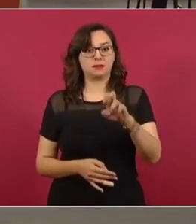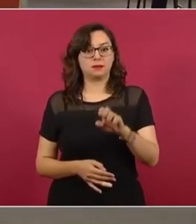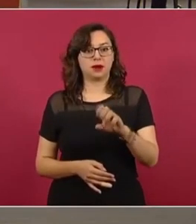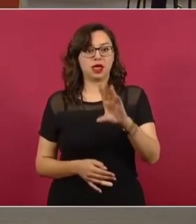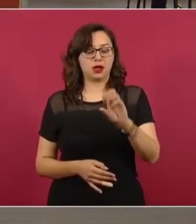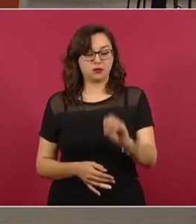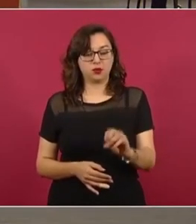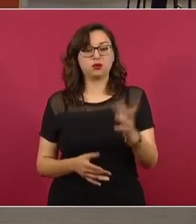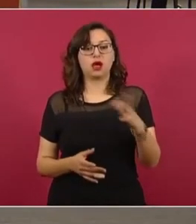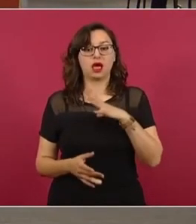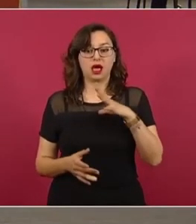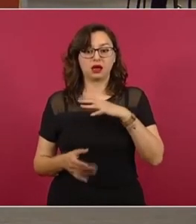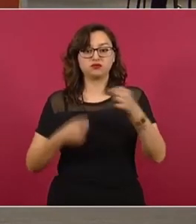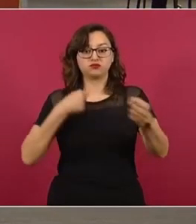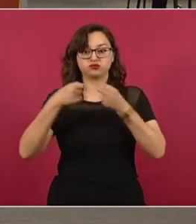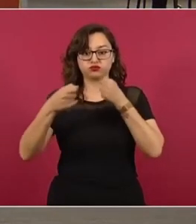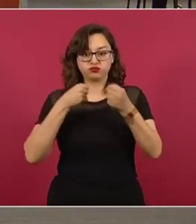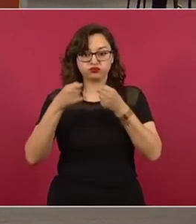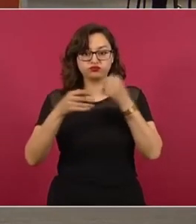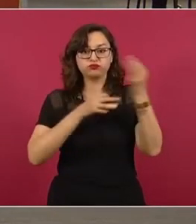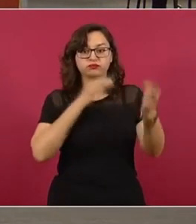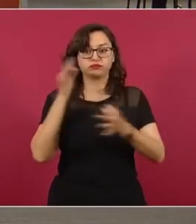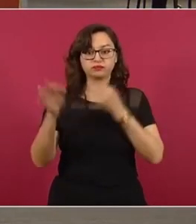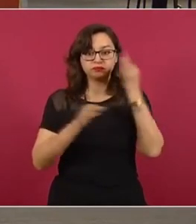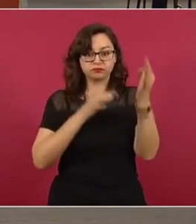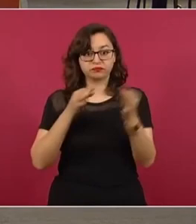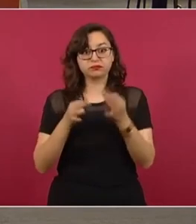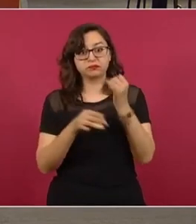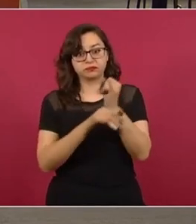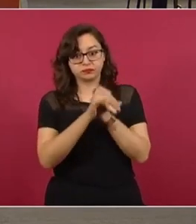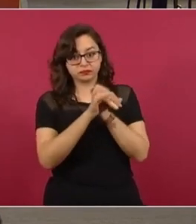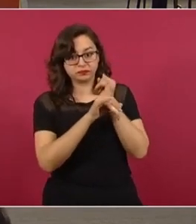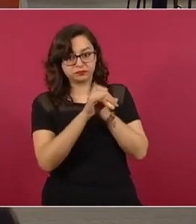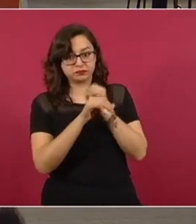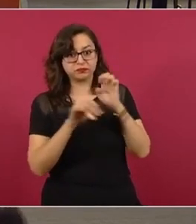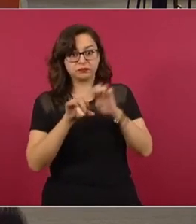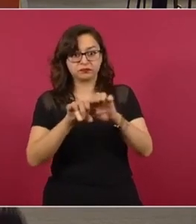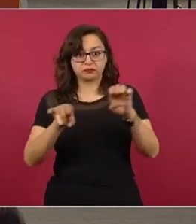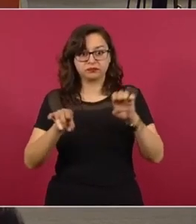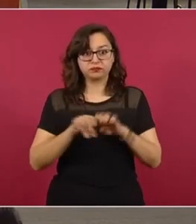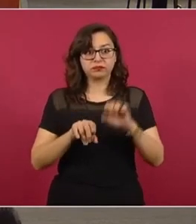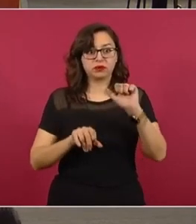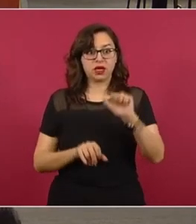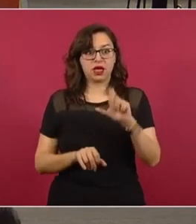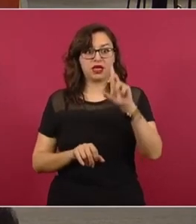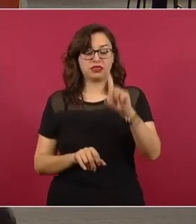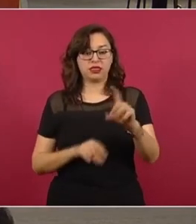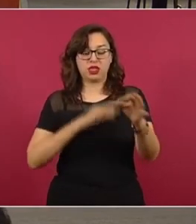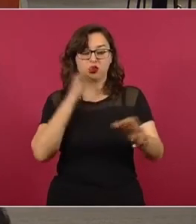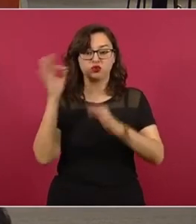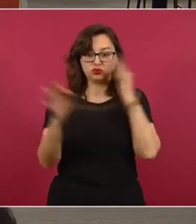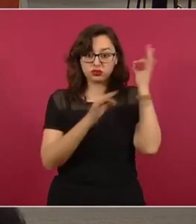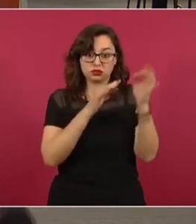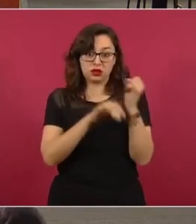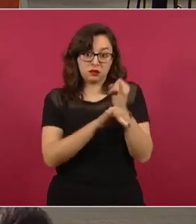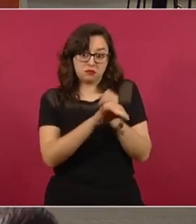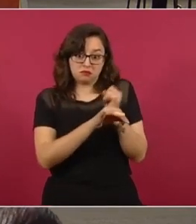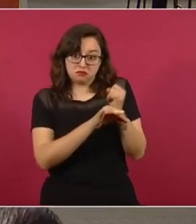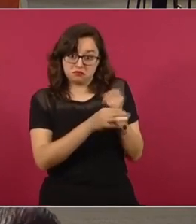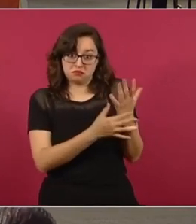el siguiente reportaje según una investigación periodística del equipo de AD Noticias, que lo confirma.